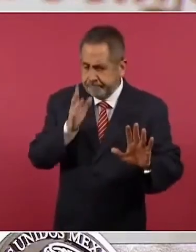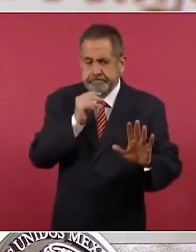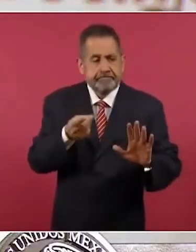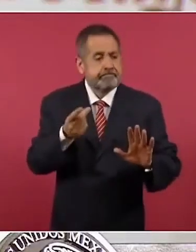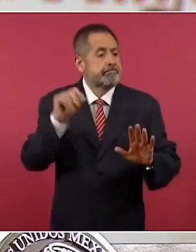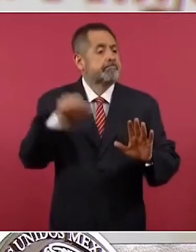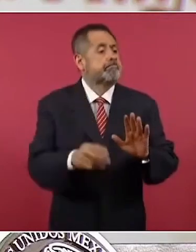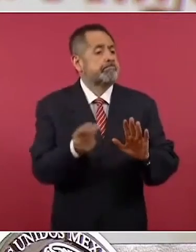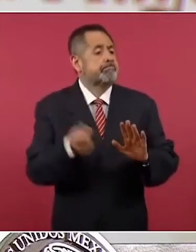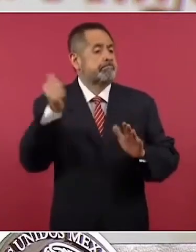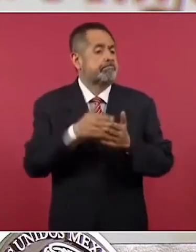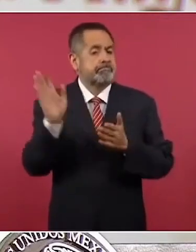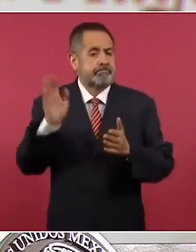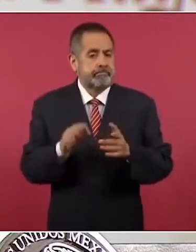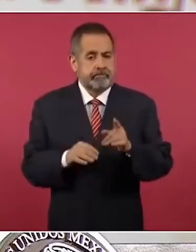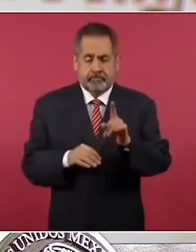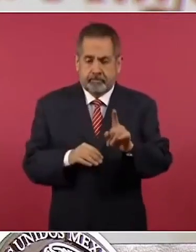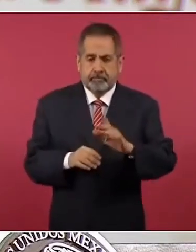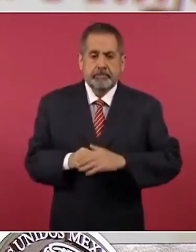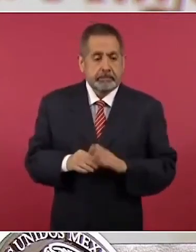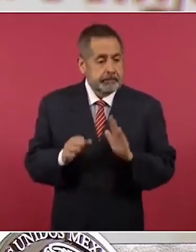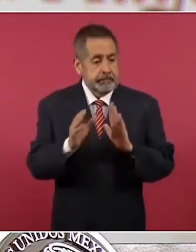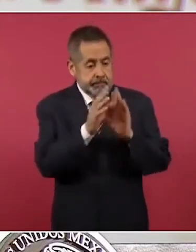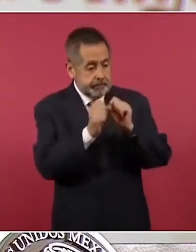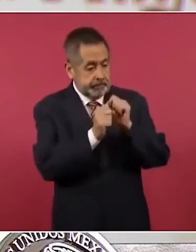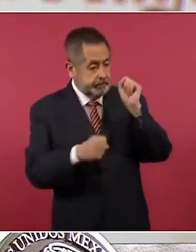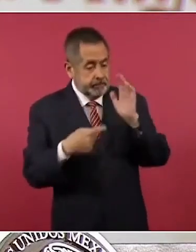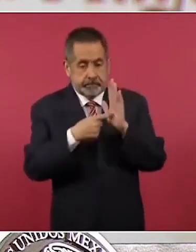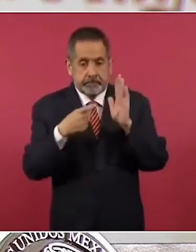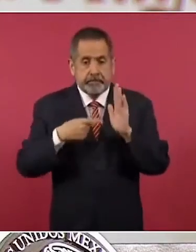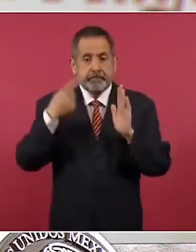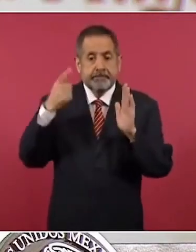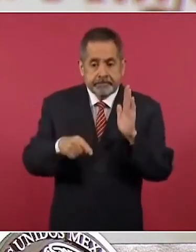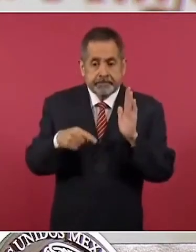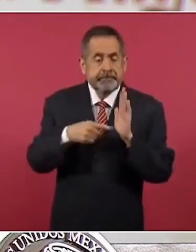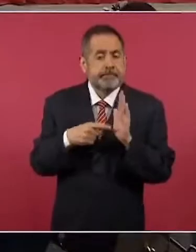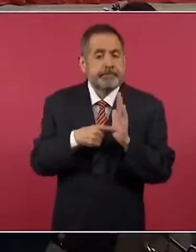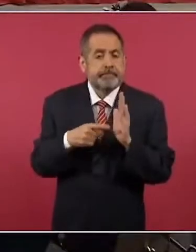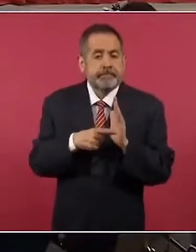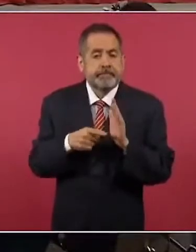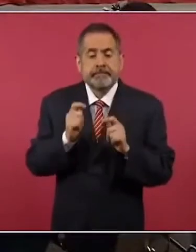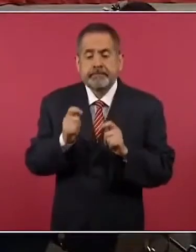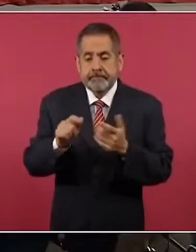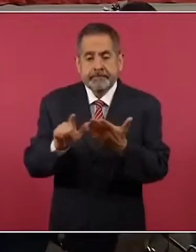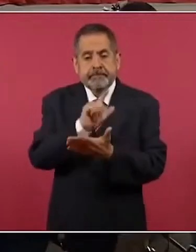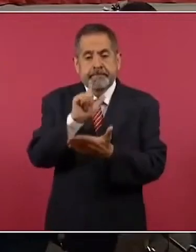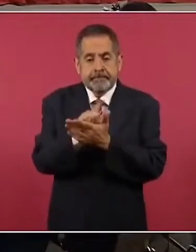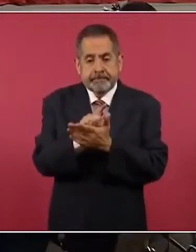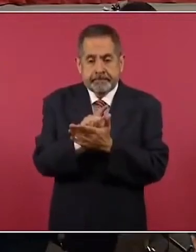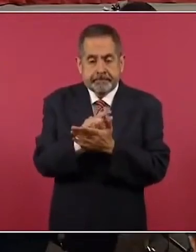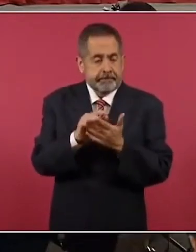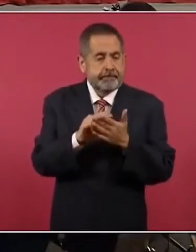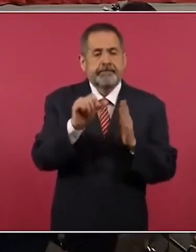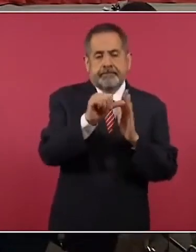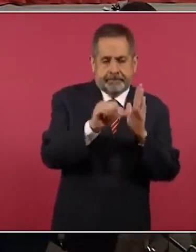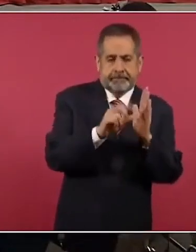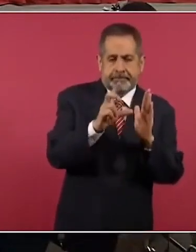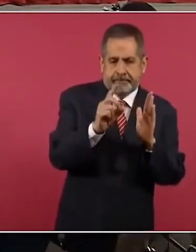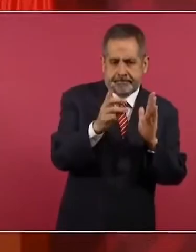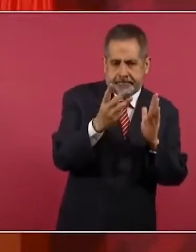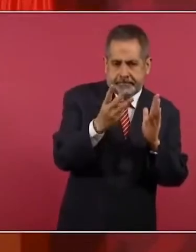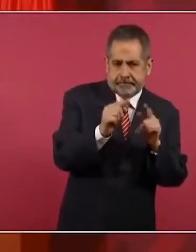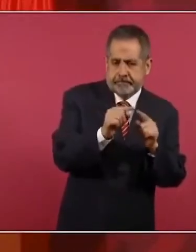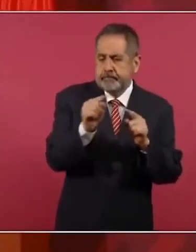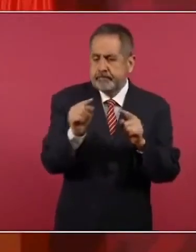la Constitución obligue a que se haga una ley reglamentaria del artículo